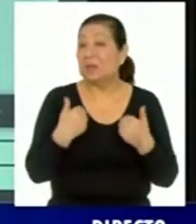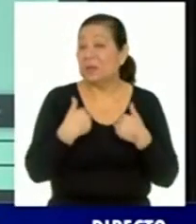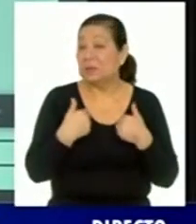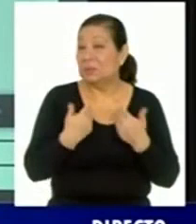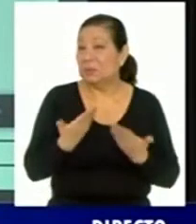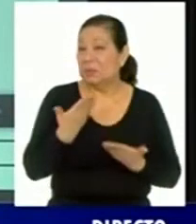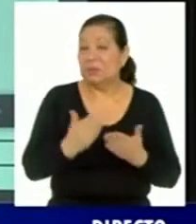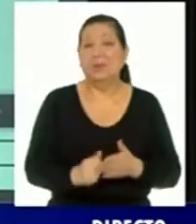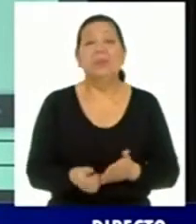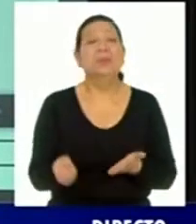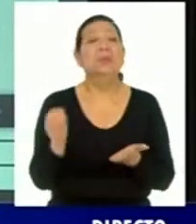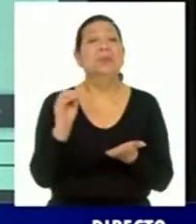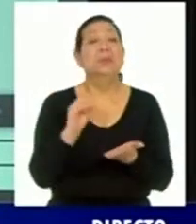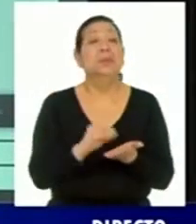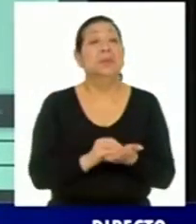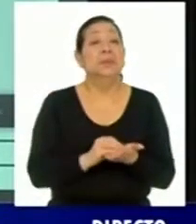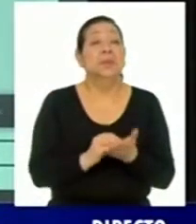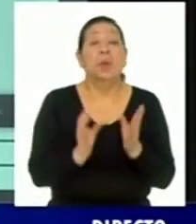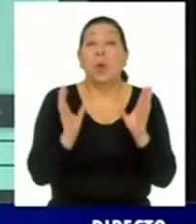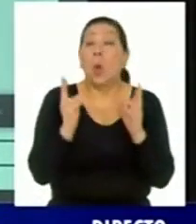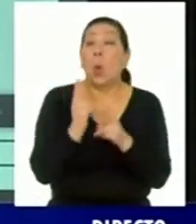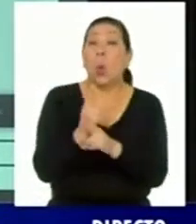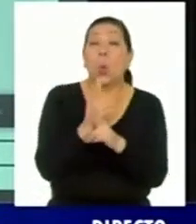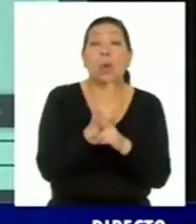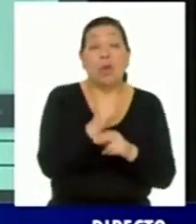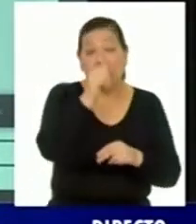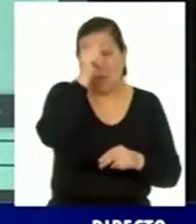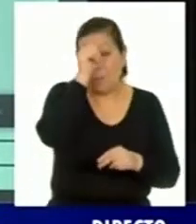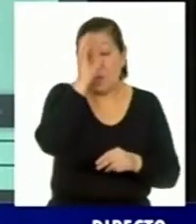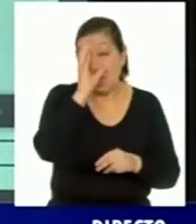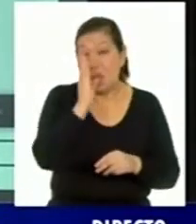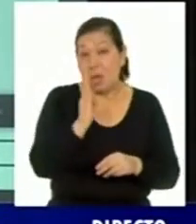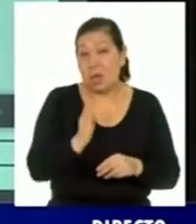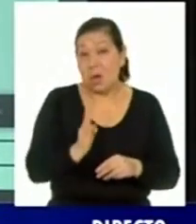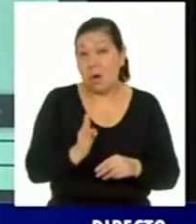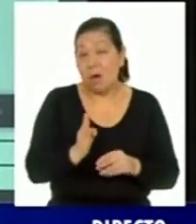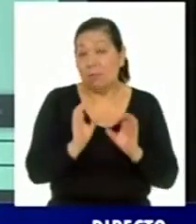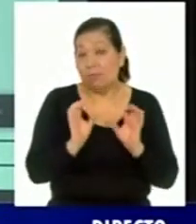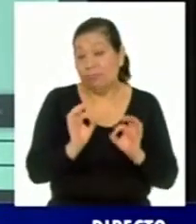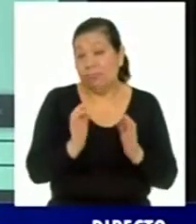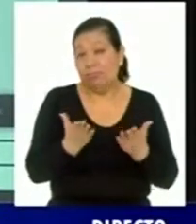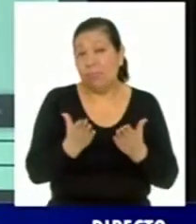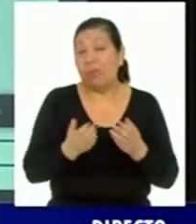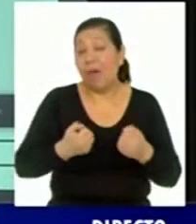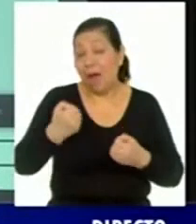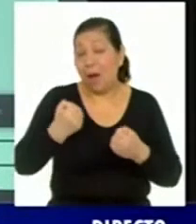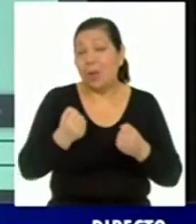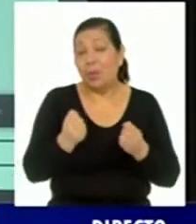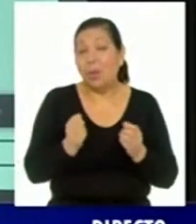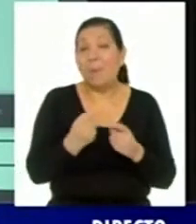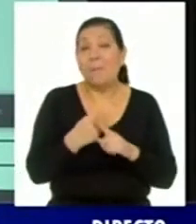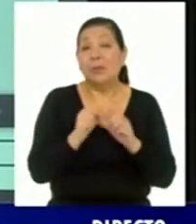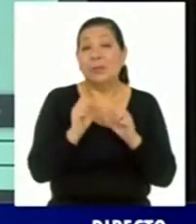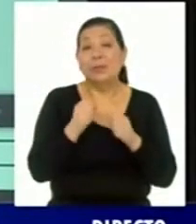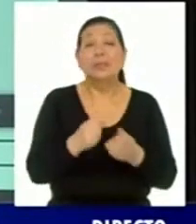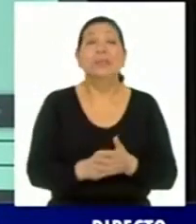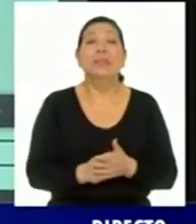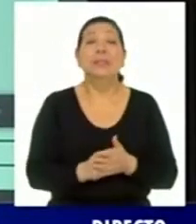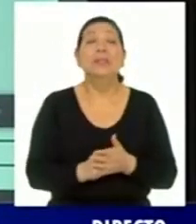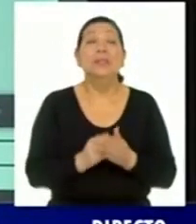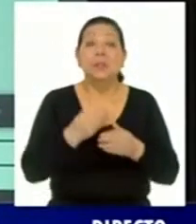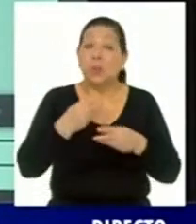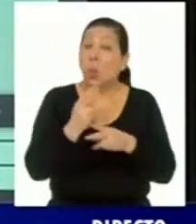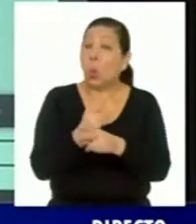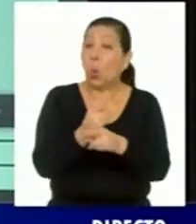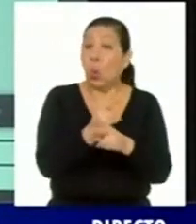Tenemos, además, restricciones los días domingo de vehiculares. Y, por supuesto, se